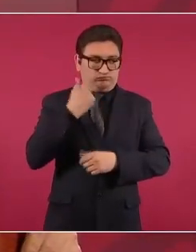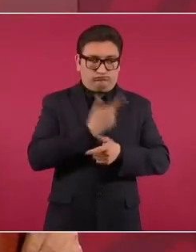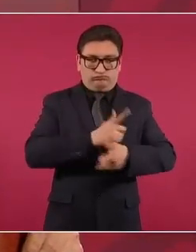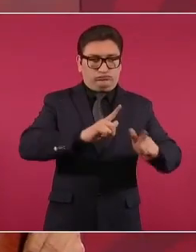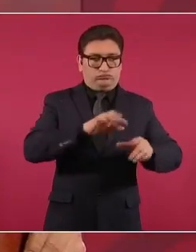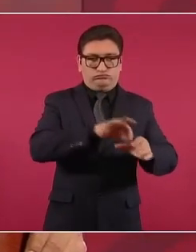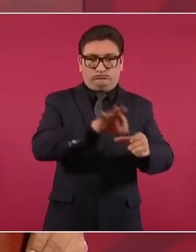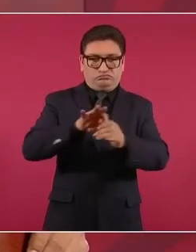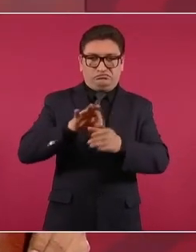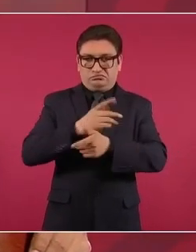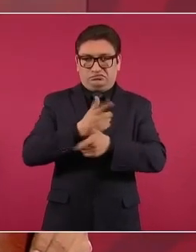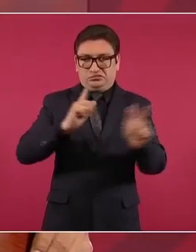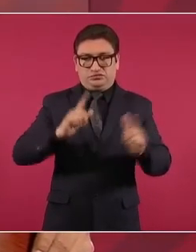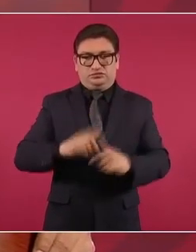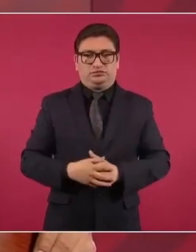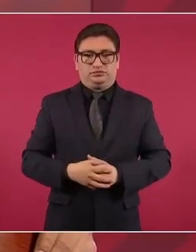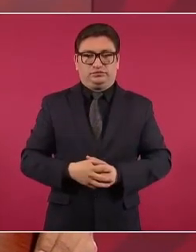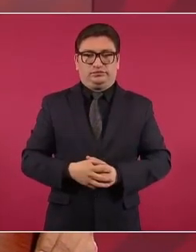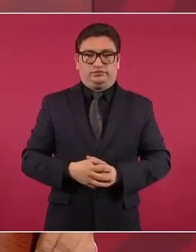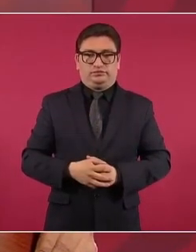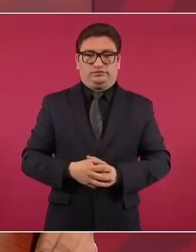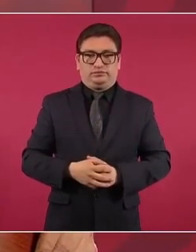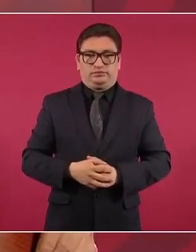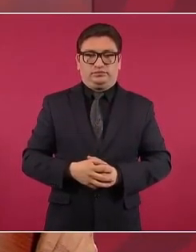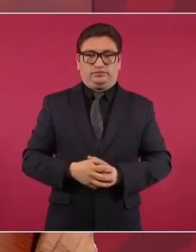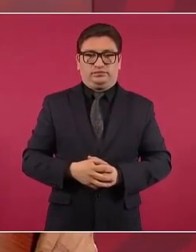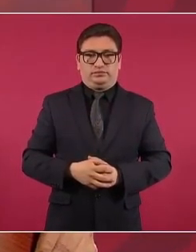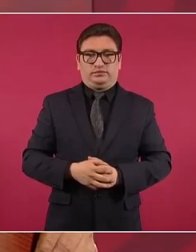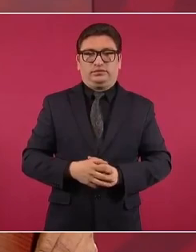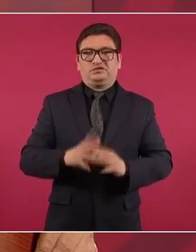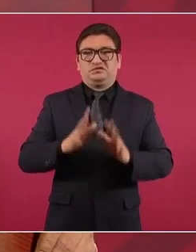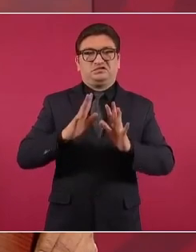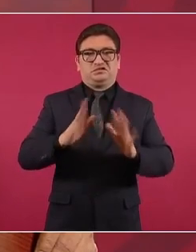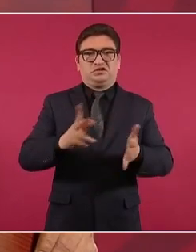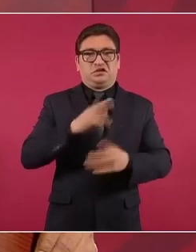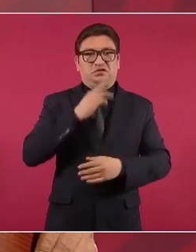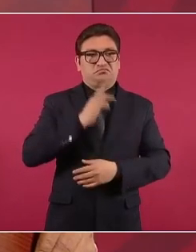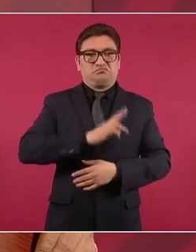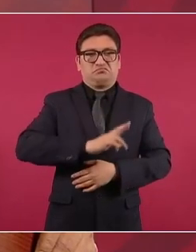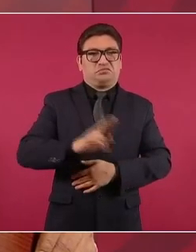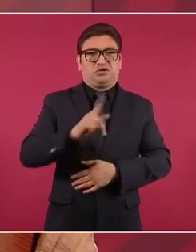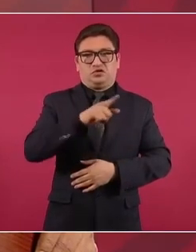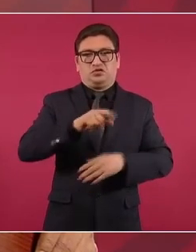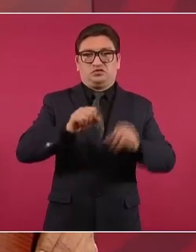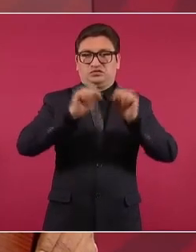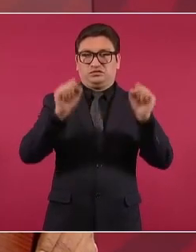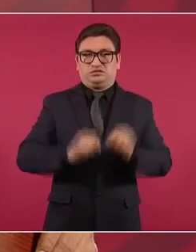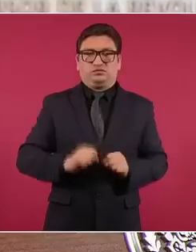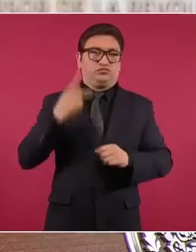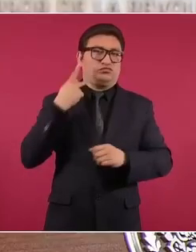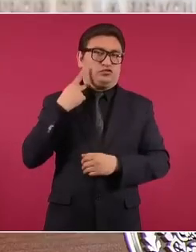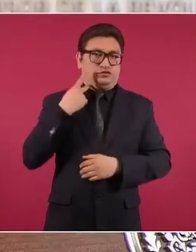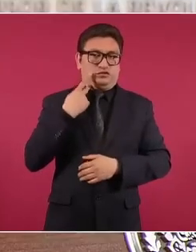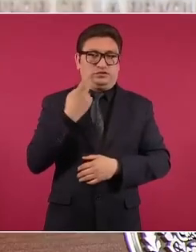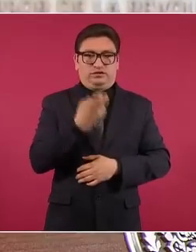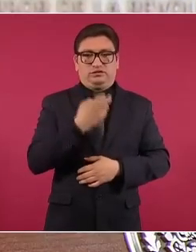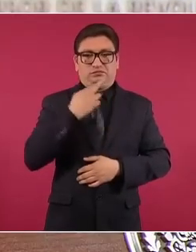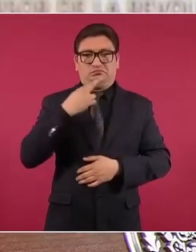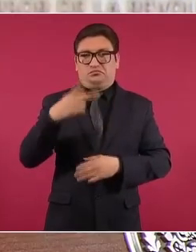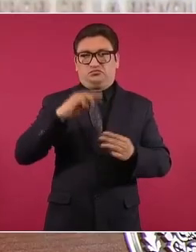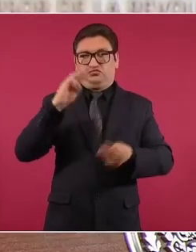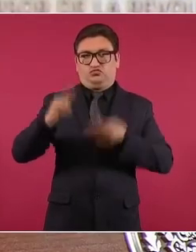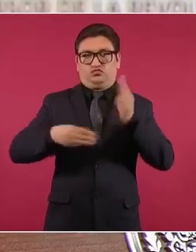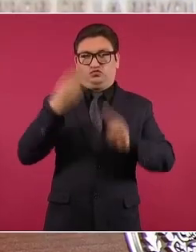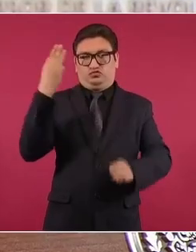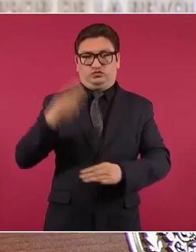está probado que es el mejor sistema político en el mundo,